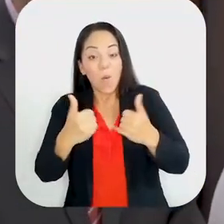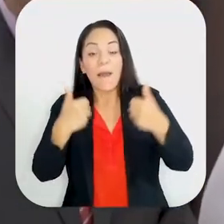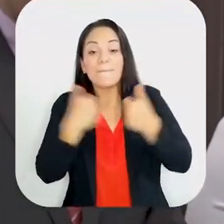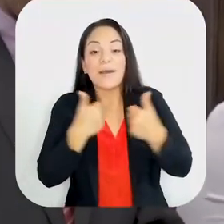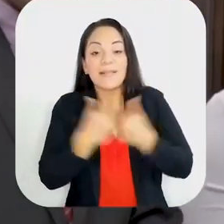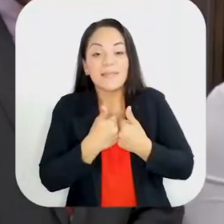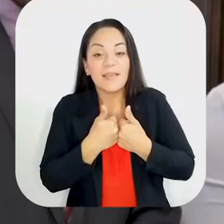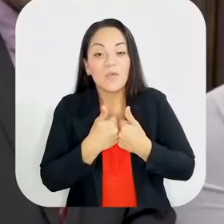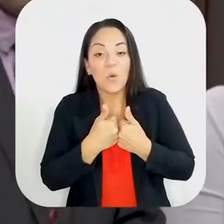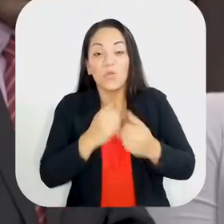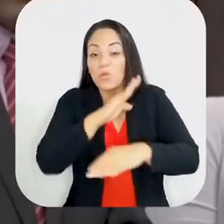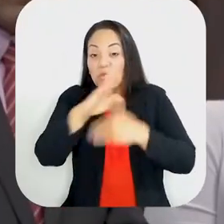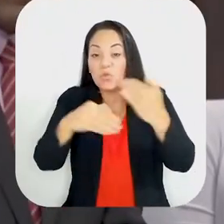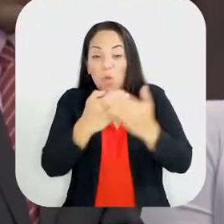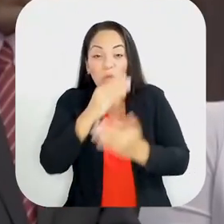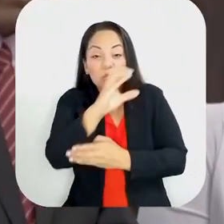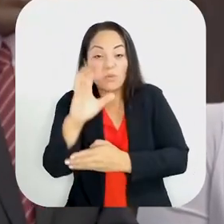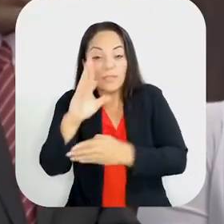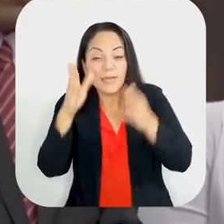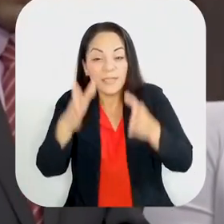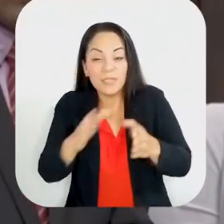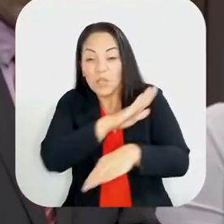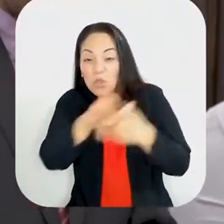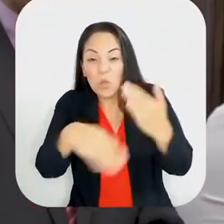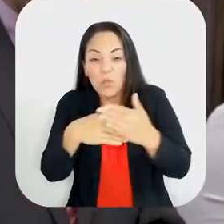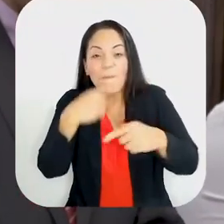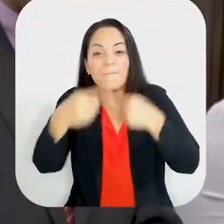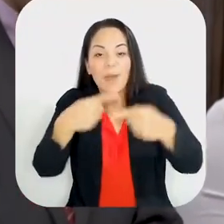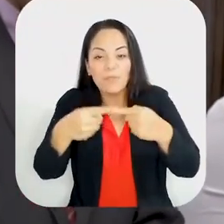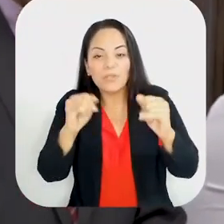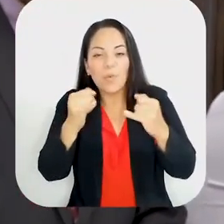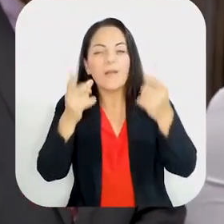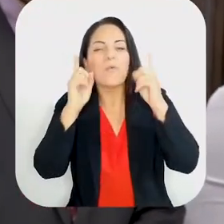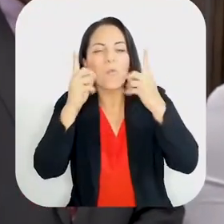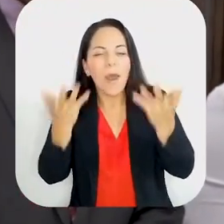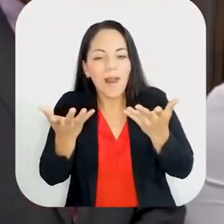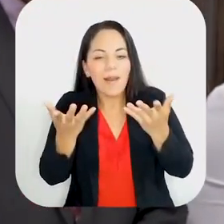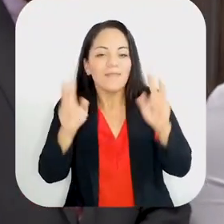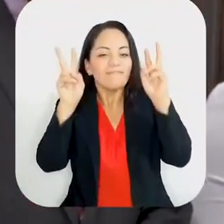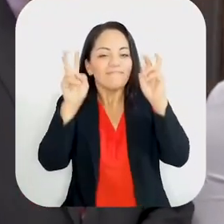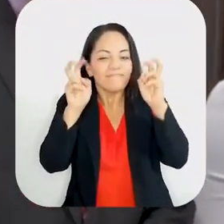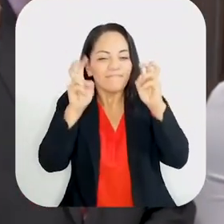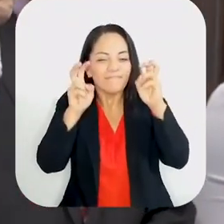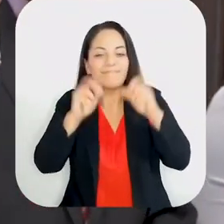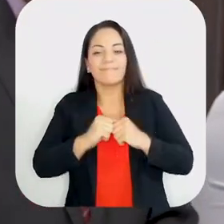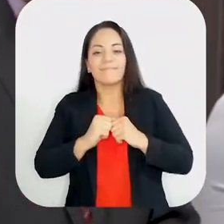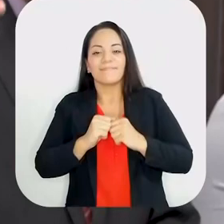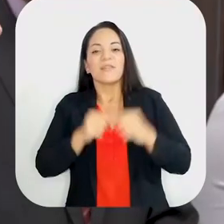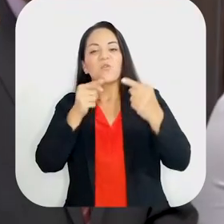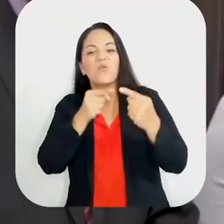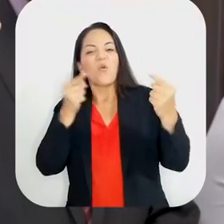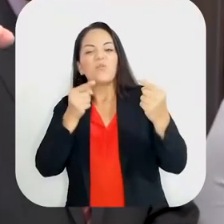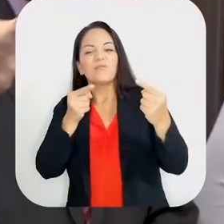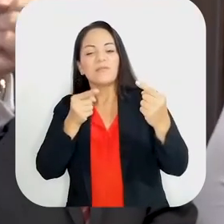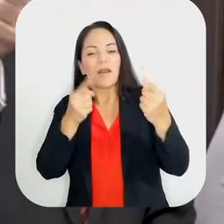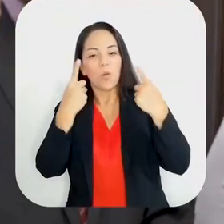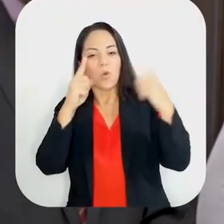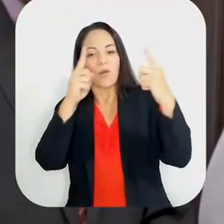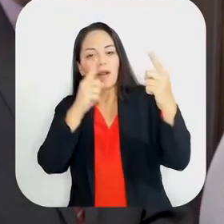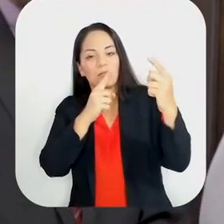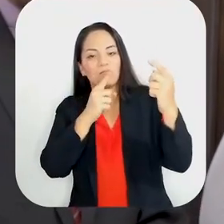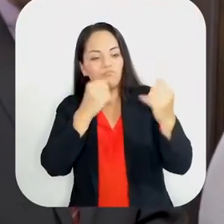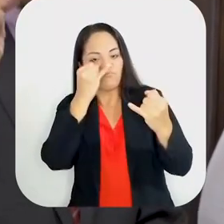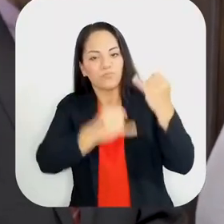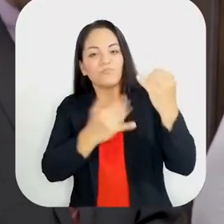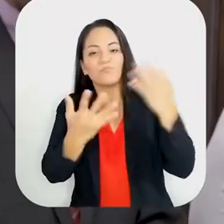que sí vamos a jugar todas y todos los costarricenses, es el partido contra la